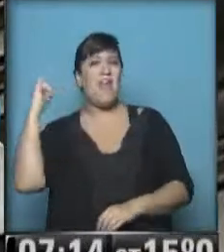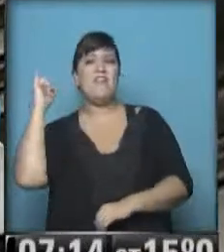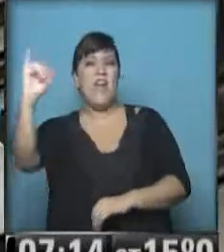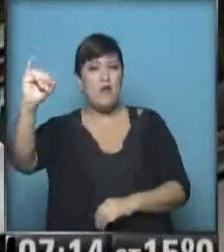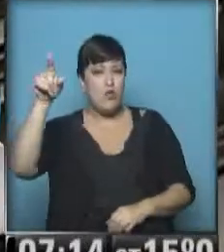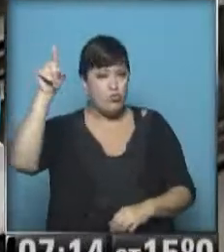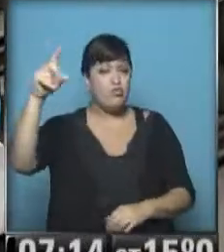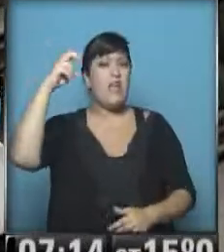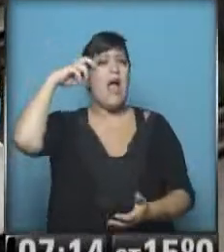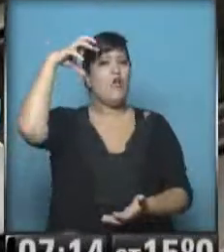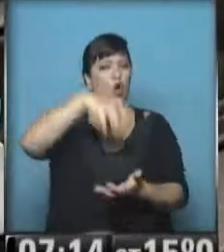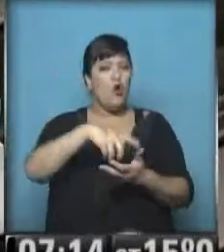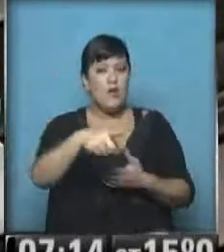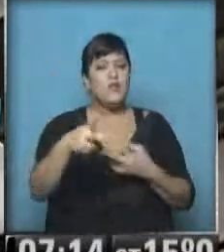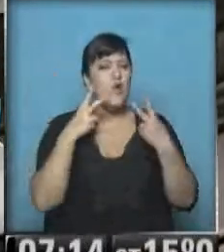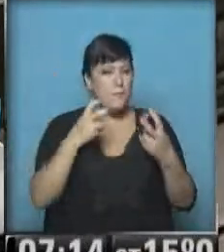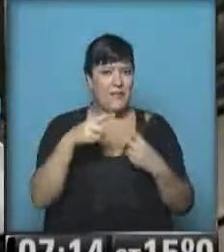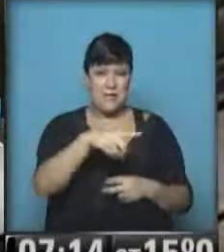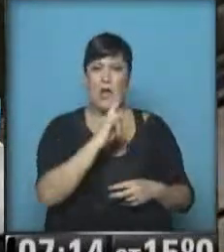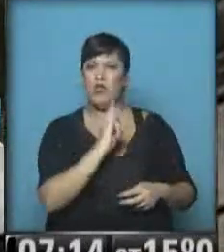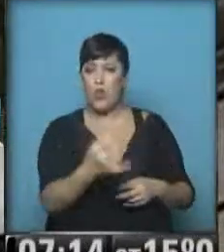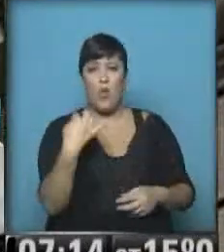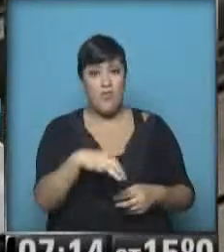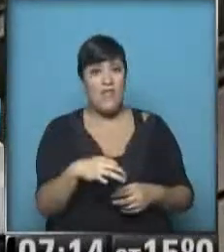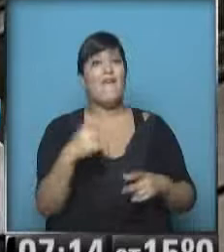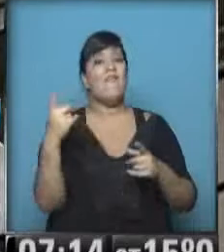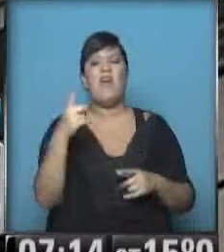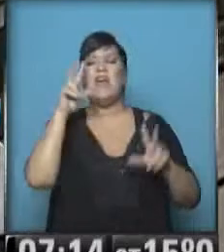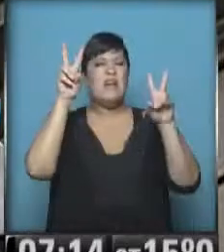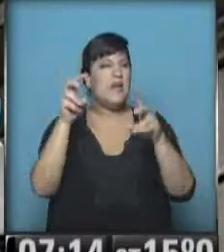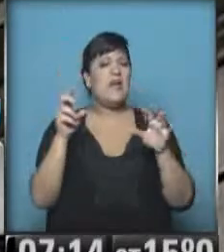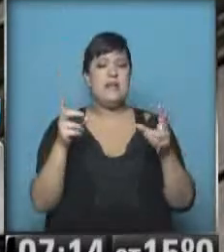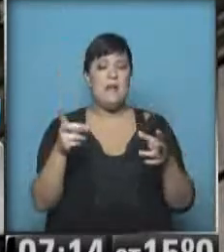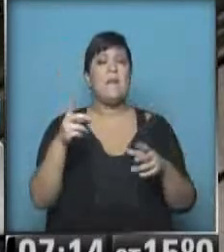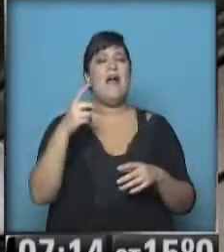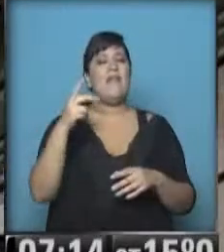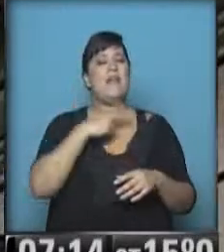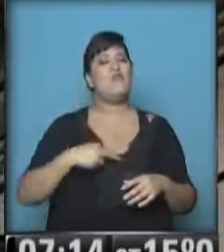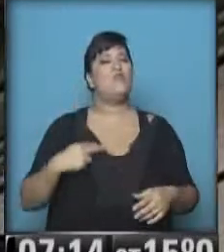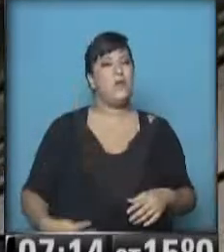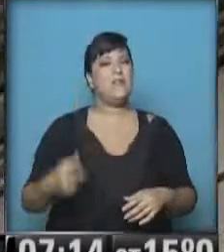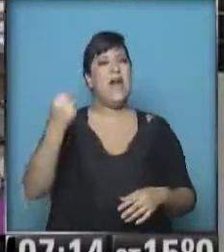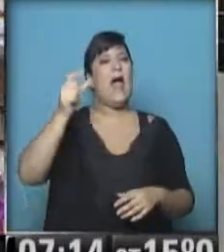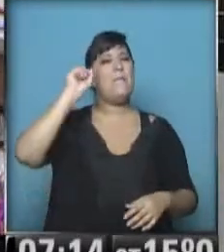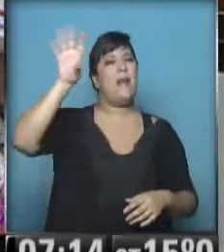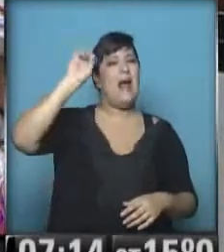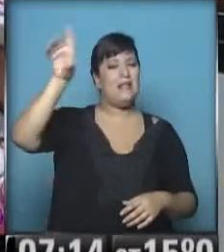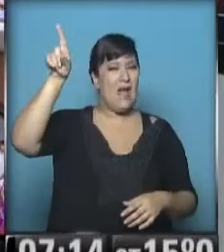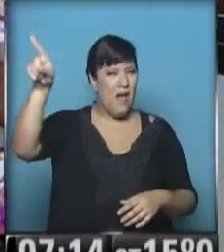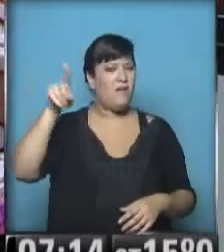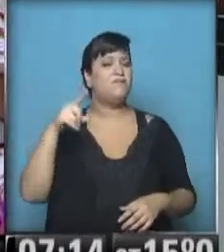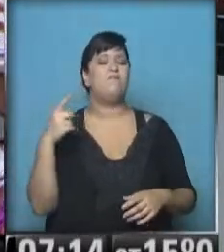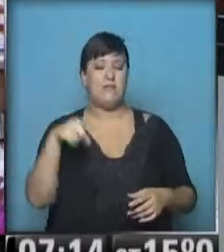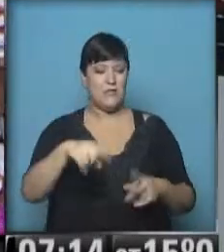el Congreso de la Nación y que tiene que ver con las cuentas no declaradas en Suiza. Bien, Fernando, vamos a ampliar, clave